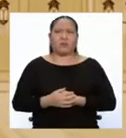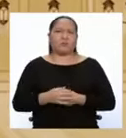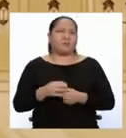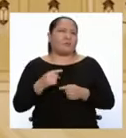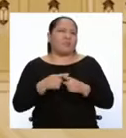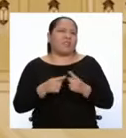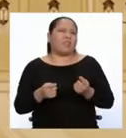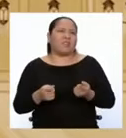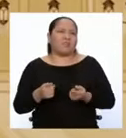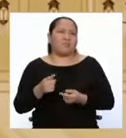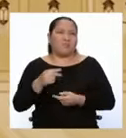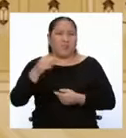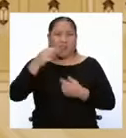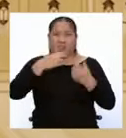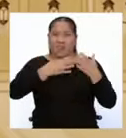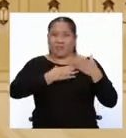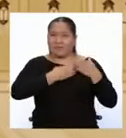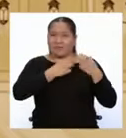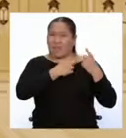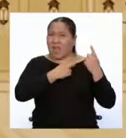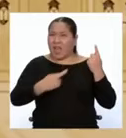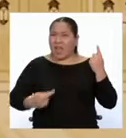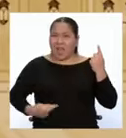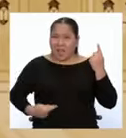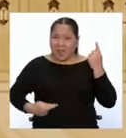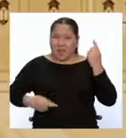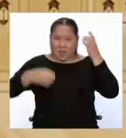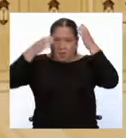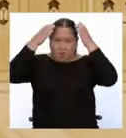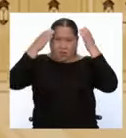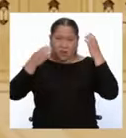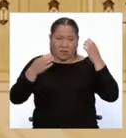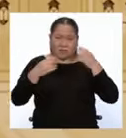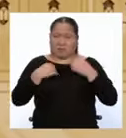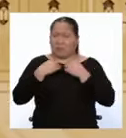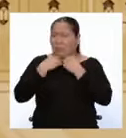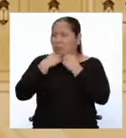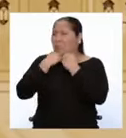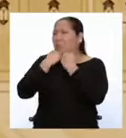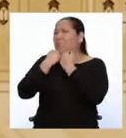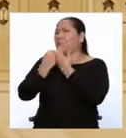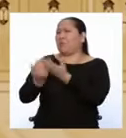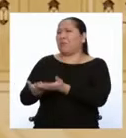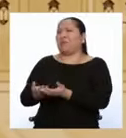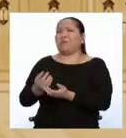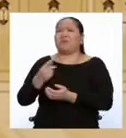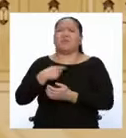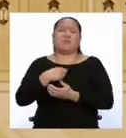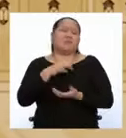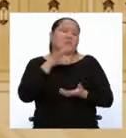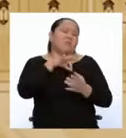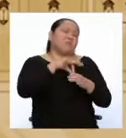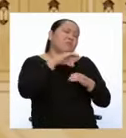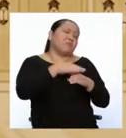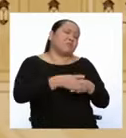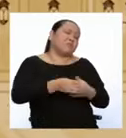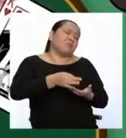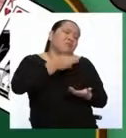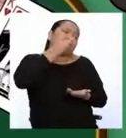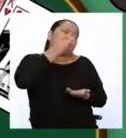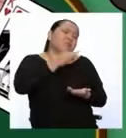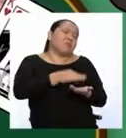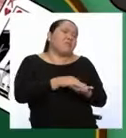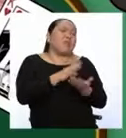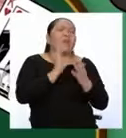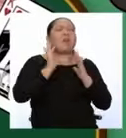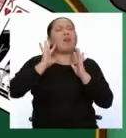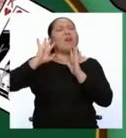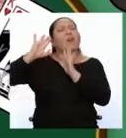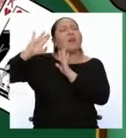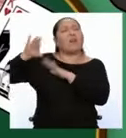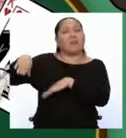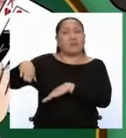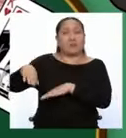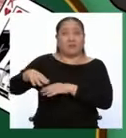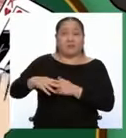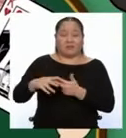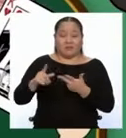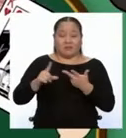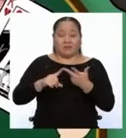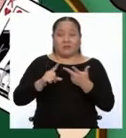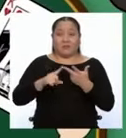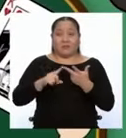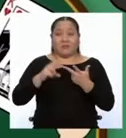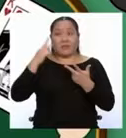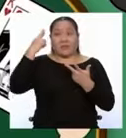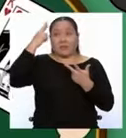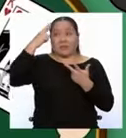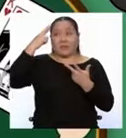¿qué le iba a importar esto a los reyes? Si ellos estaban ocupadísimos en el palacio tomando el té. Por último tenemos la